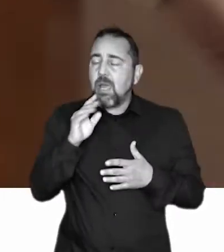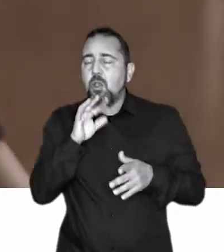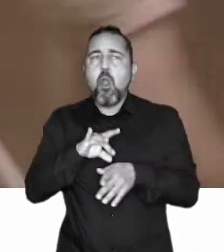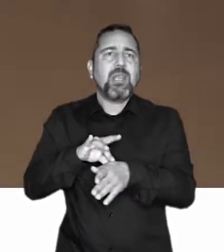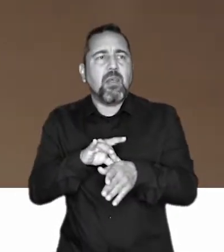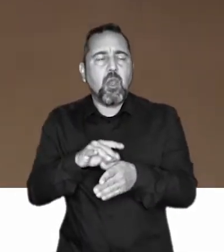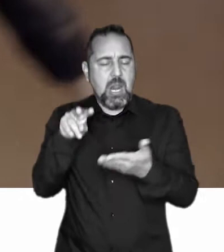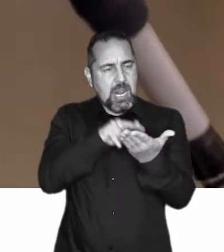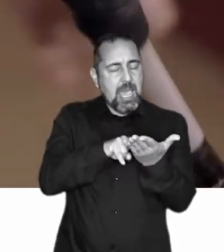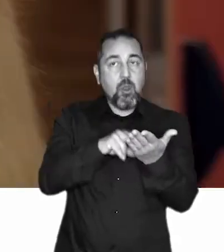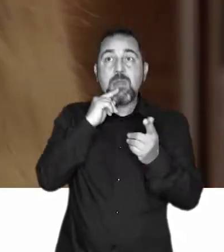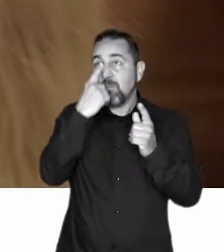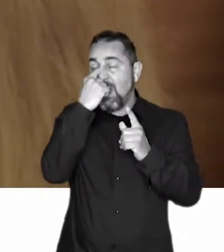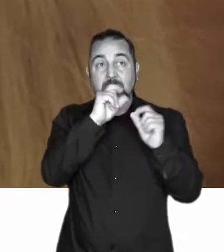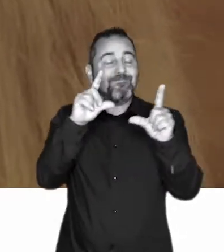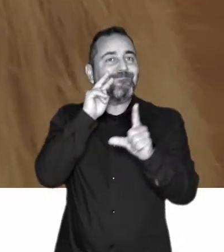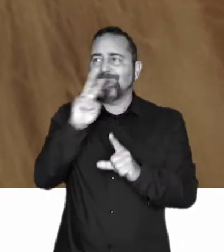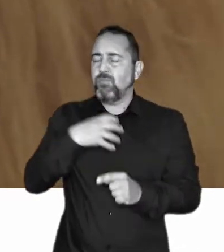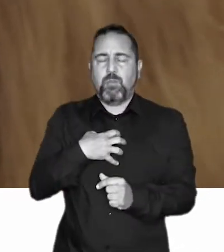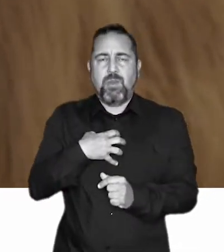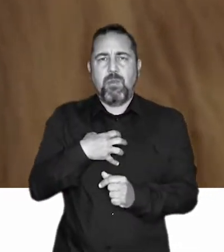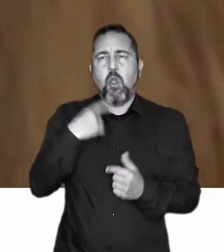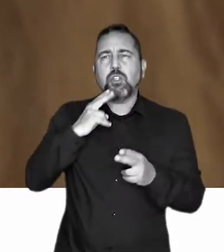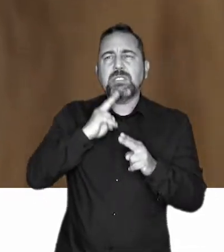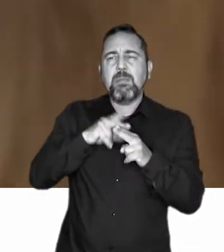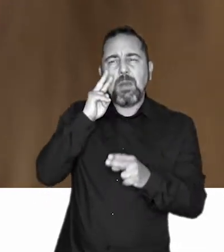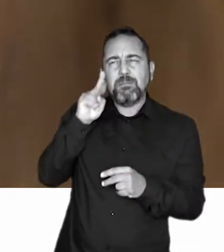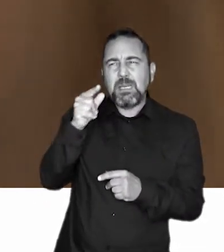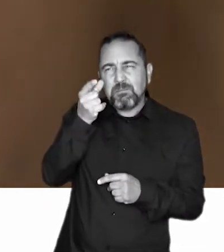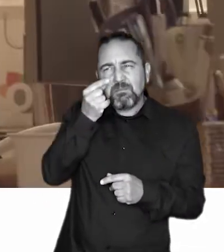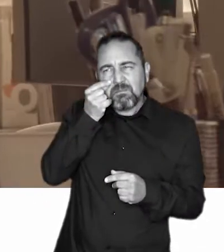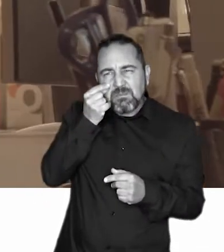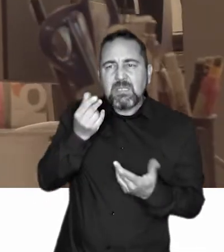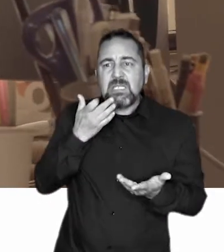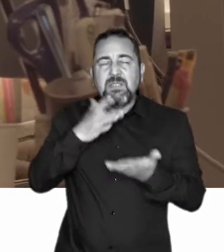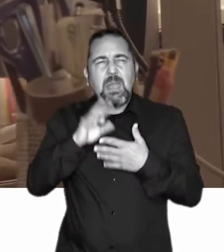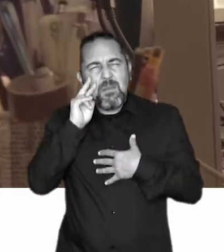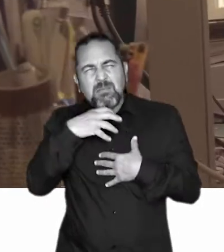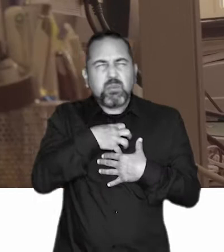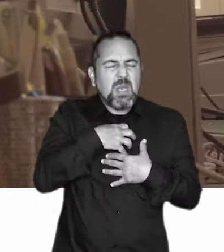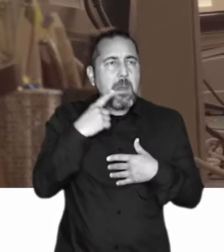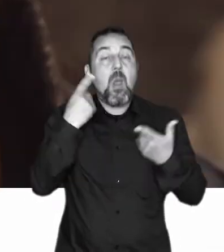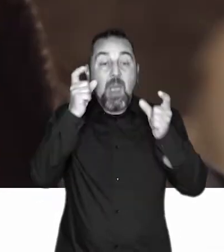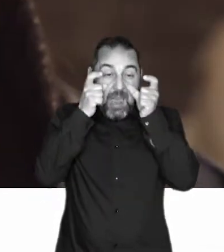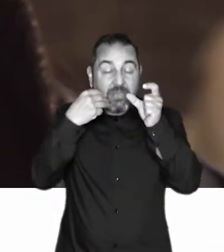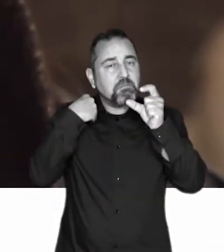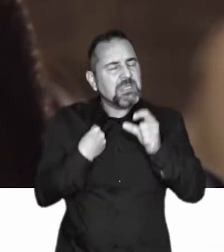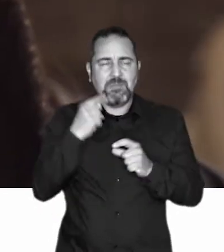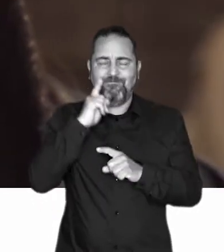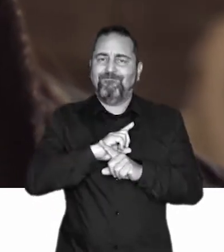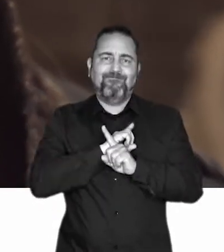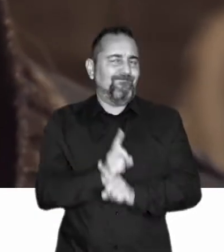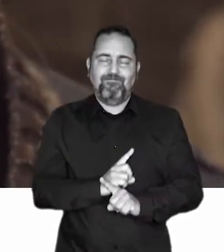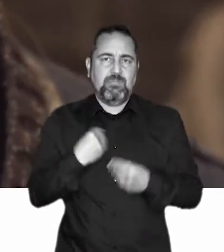usar su vista para orientarse, leer o ver imágenes. Otras tienen baja visión y sus dificultades para ver no mejoran aún utilizando